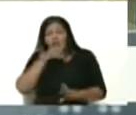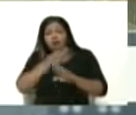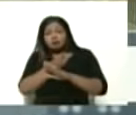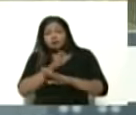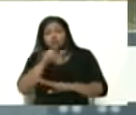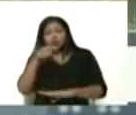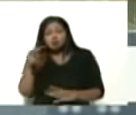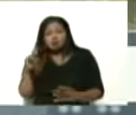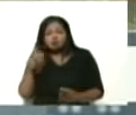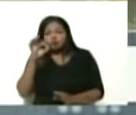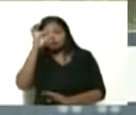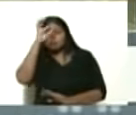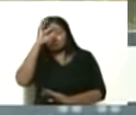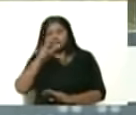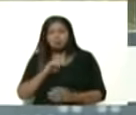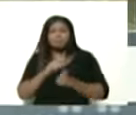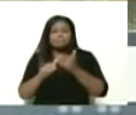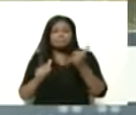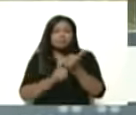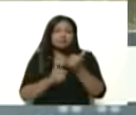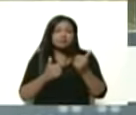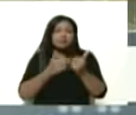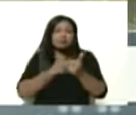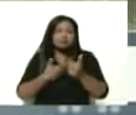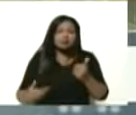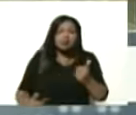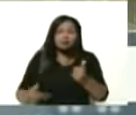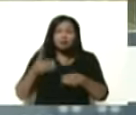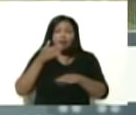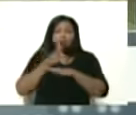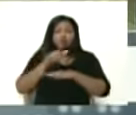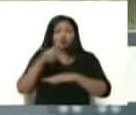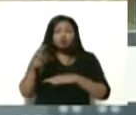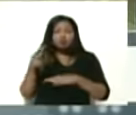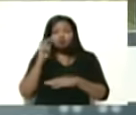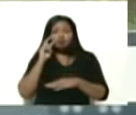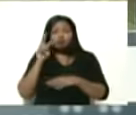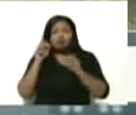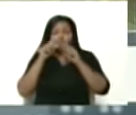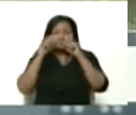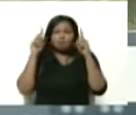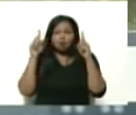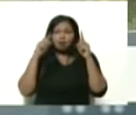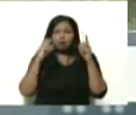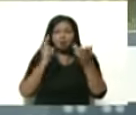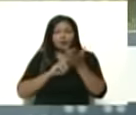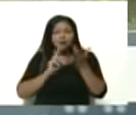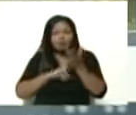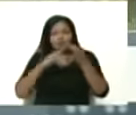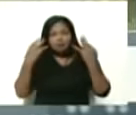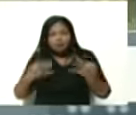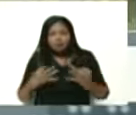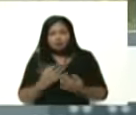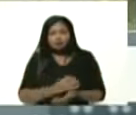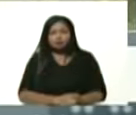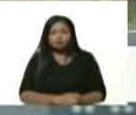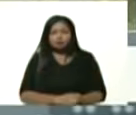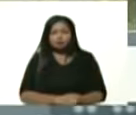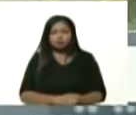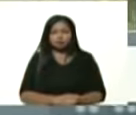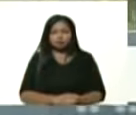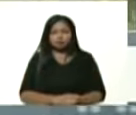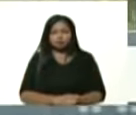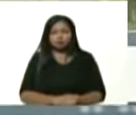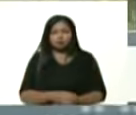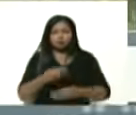si has ido vicepresidenta tú no has ido pero te vas a quedar loca Silita te vas a quedar loca viendo eso como